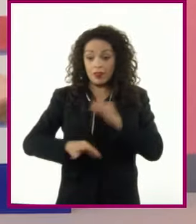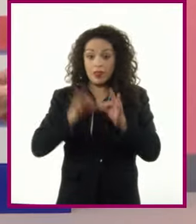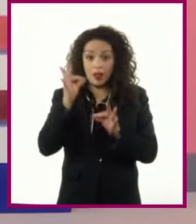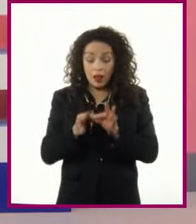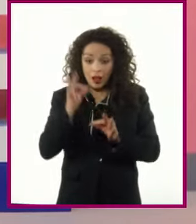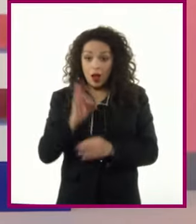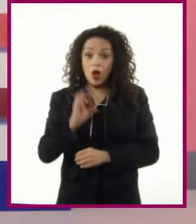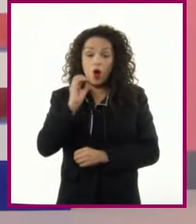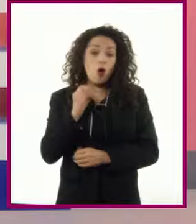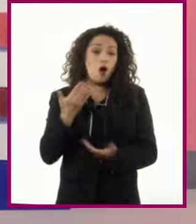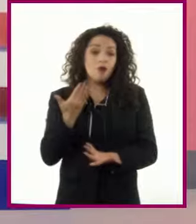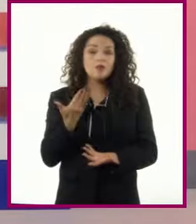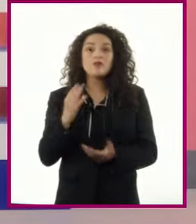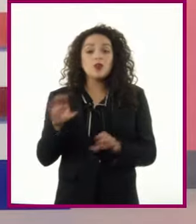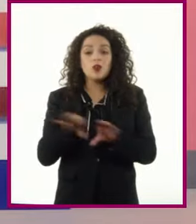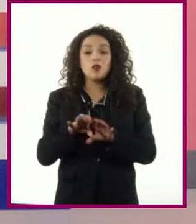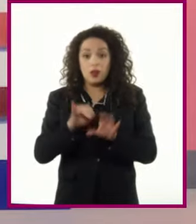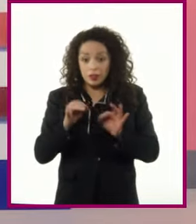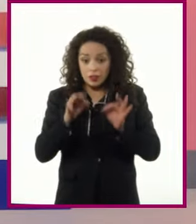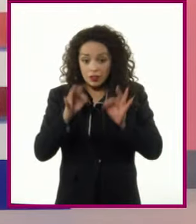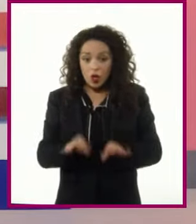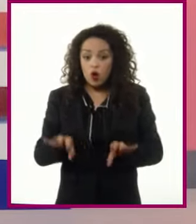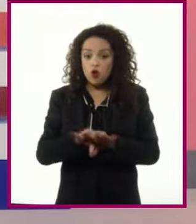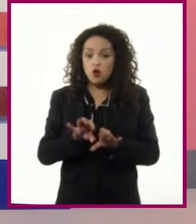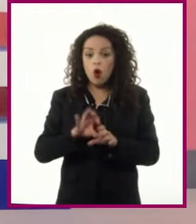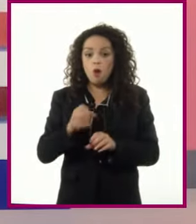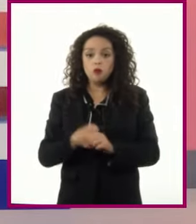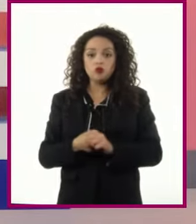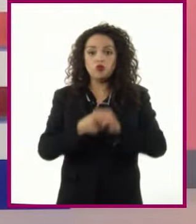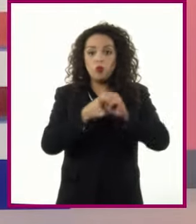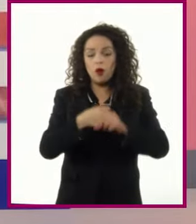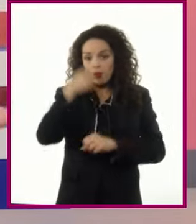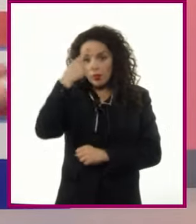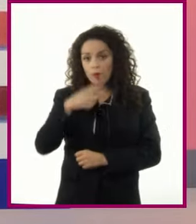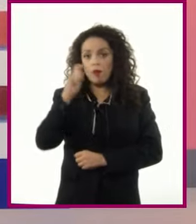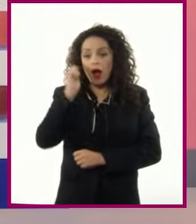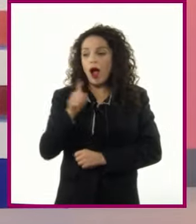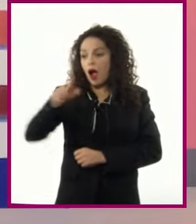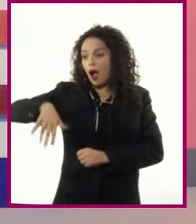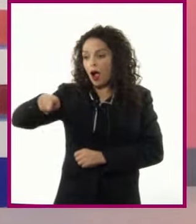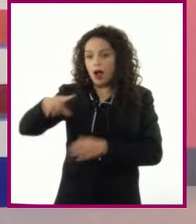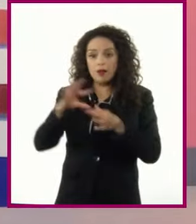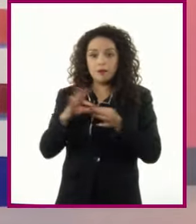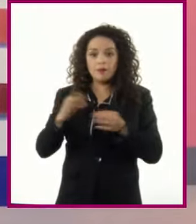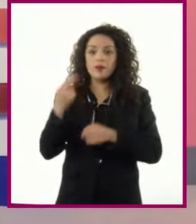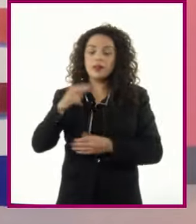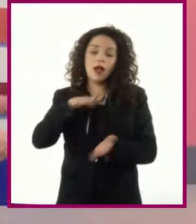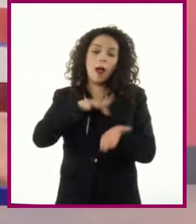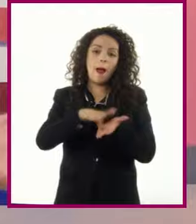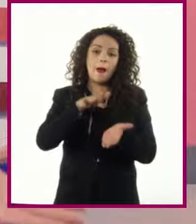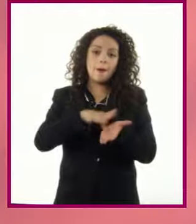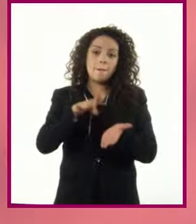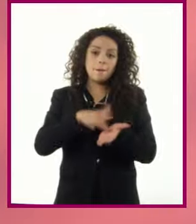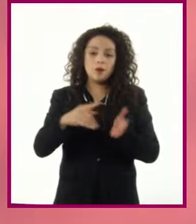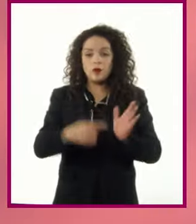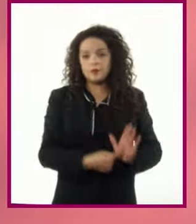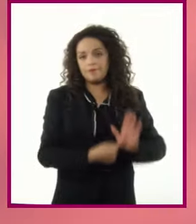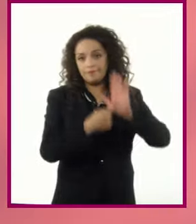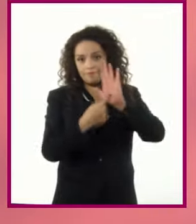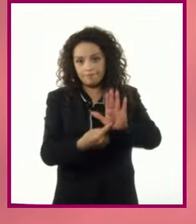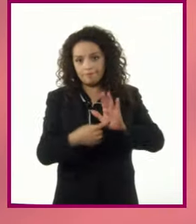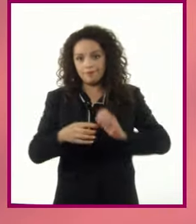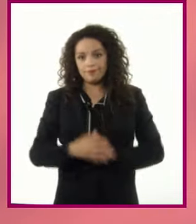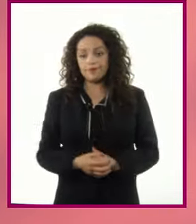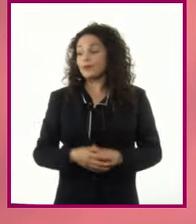adecuado Ni qué tipo de soportes podría usar para, como usted mencionó, apoyar su presentación Pues